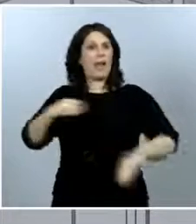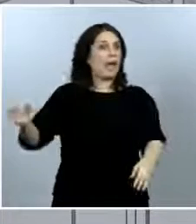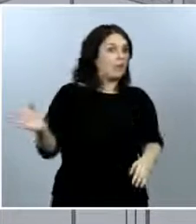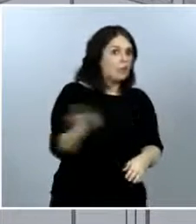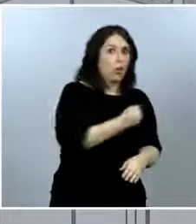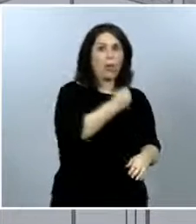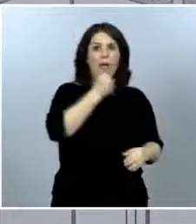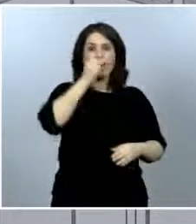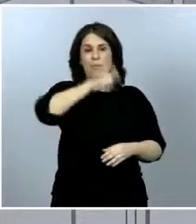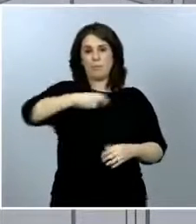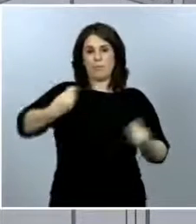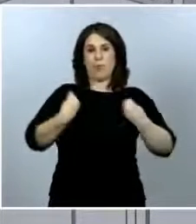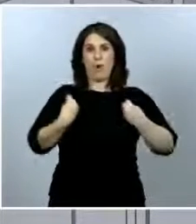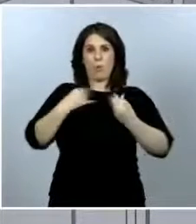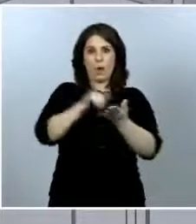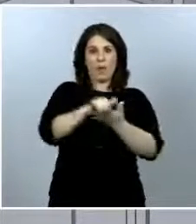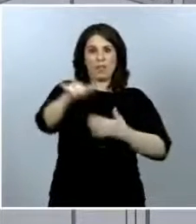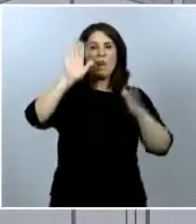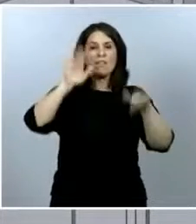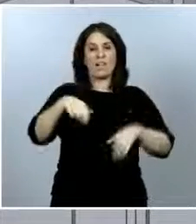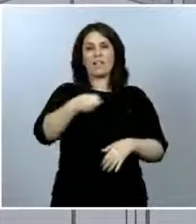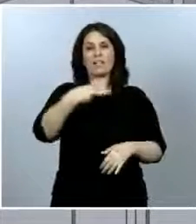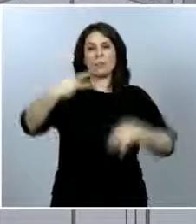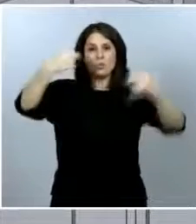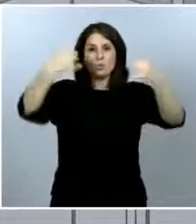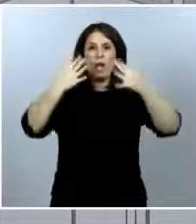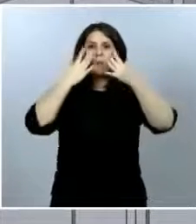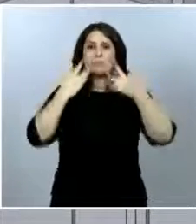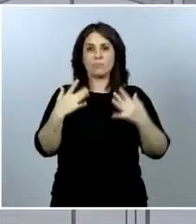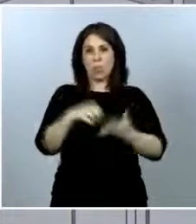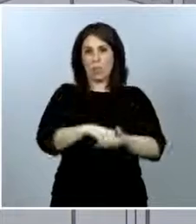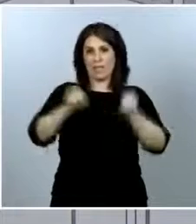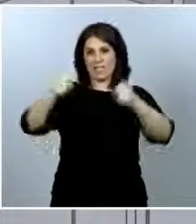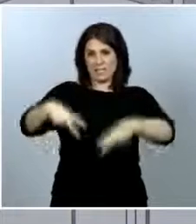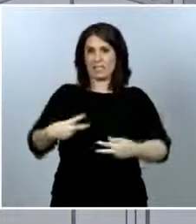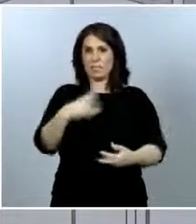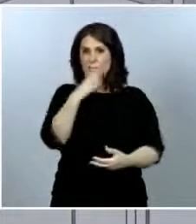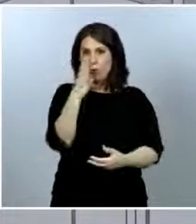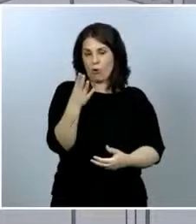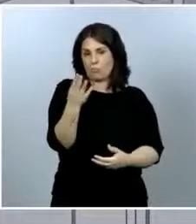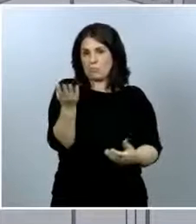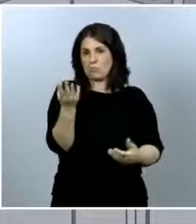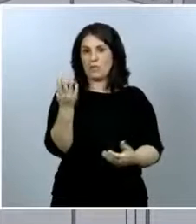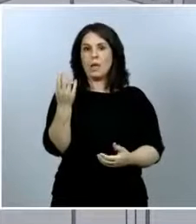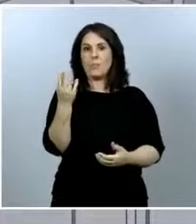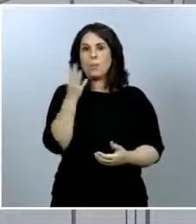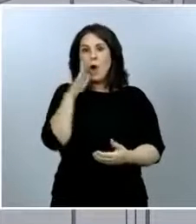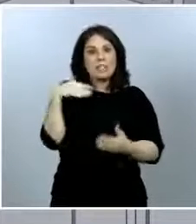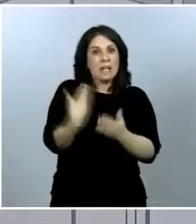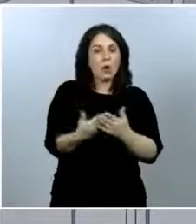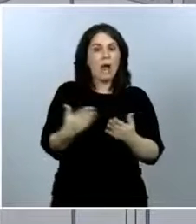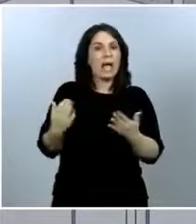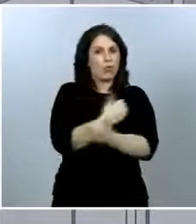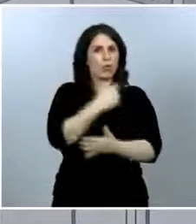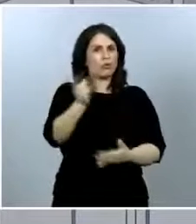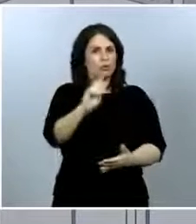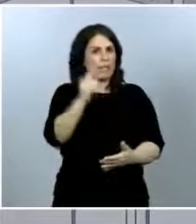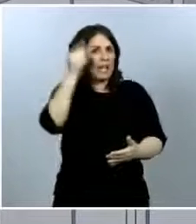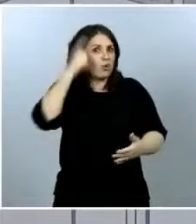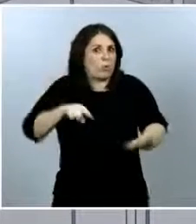pues obviamente el resultado será el que es, no hay ninguna duda, pero hasta ahora que yo sepa no se lo han hecho a todos y por lo tanto